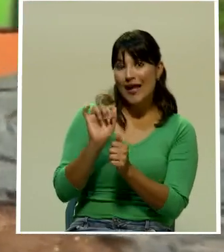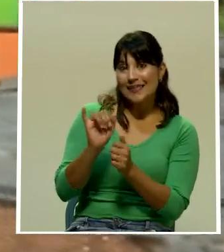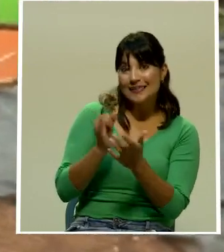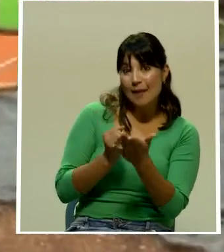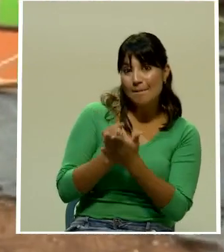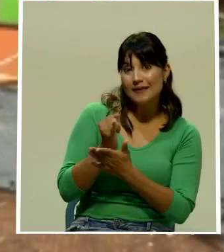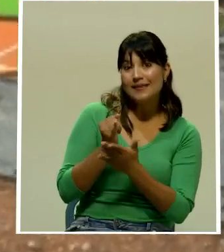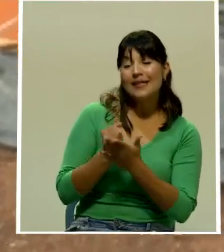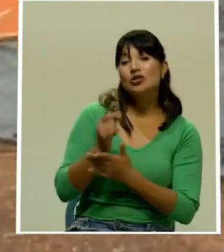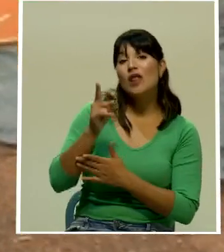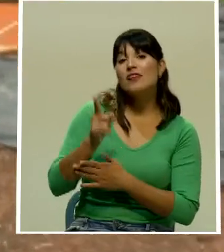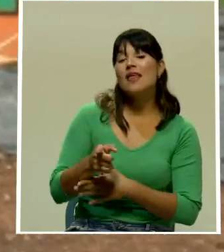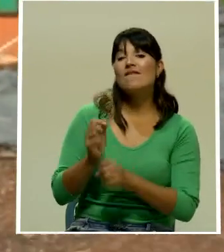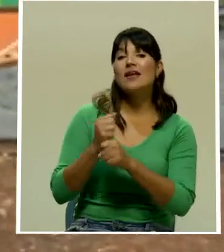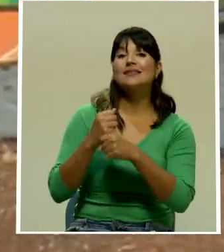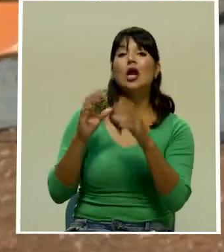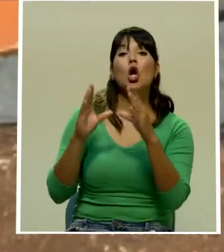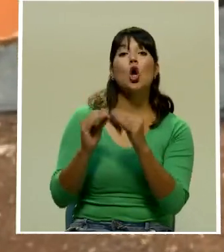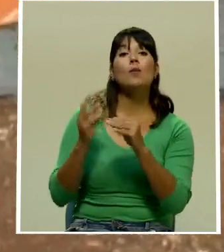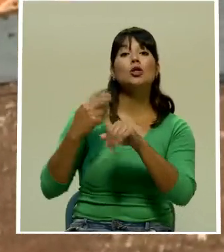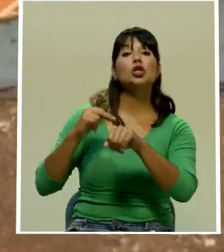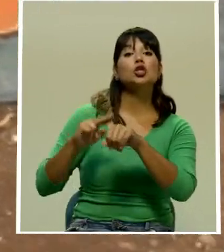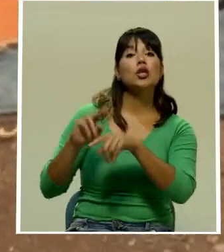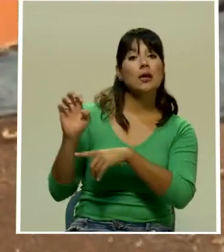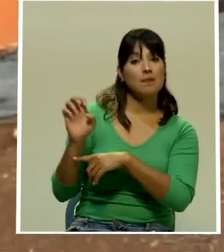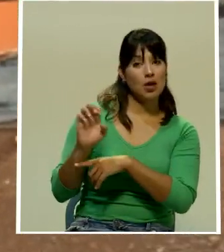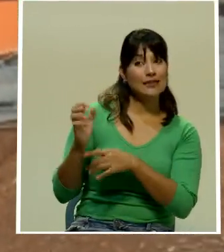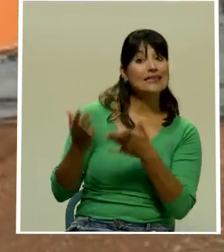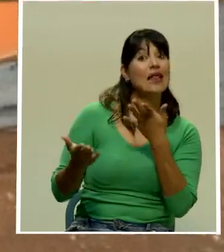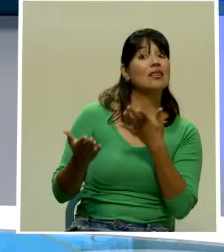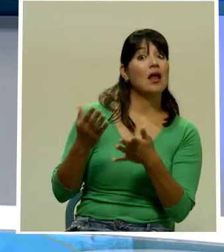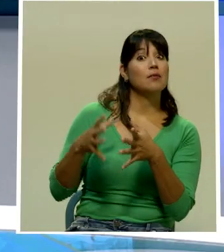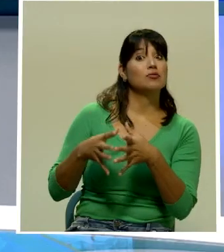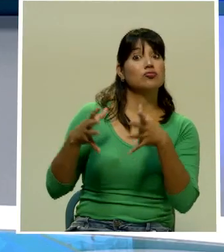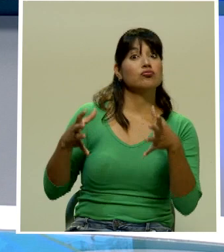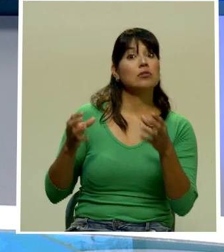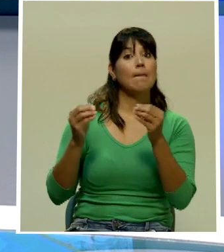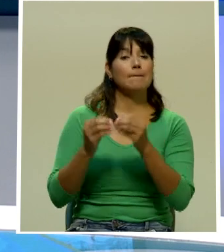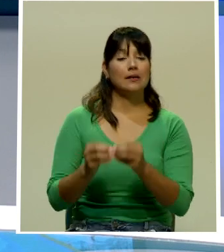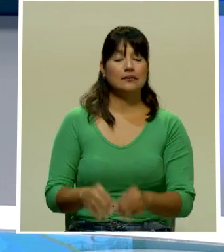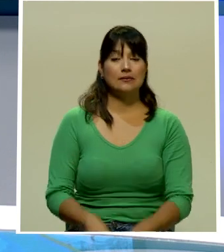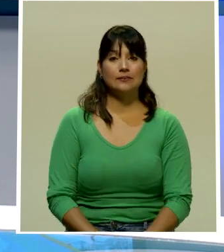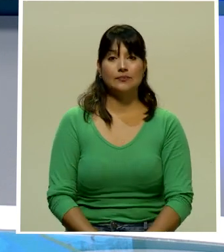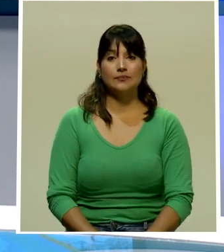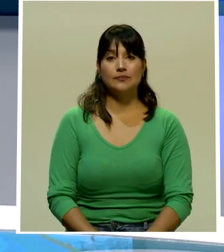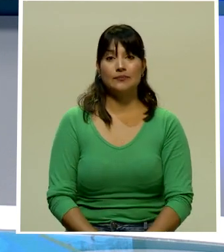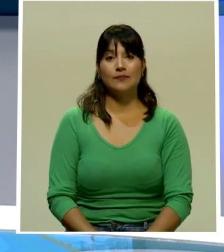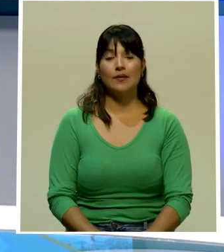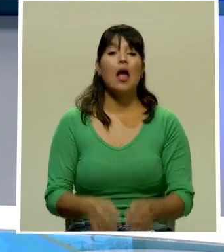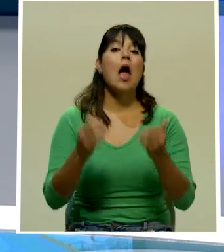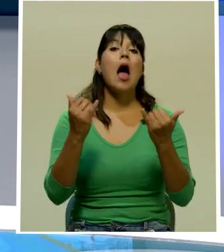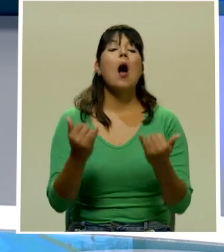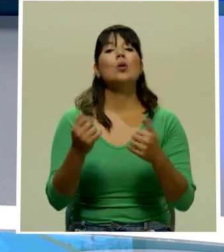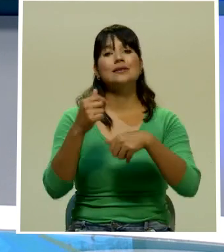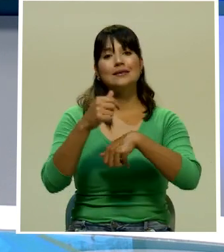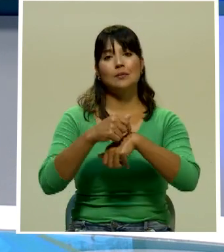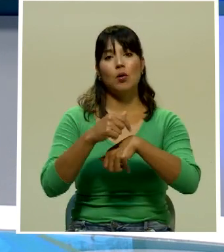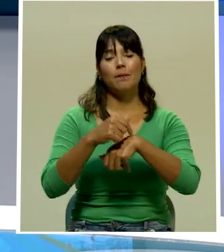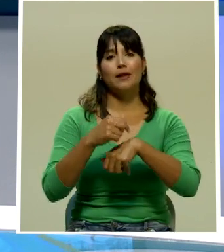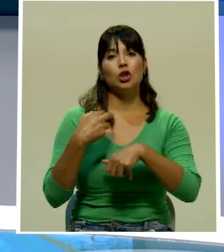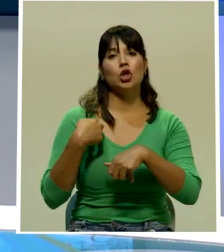Comisión Nacional de Emergencias posiblemente hasta podría aumentar esa cifra en este momento